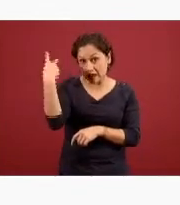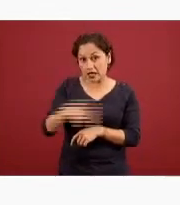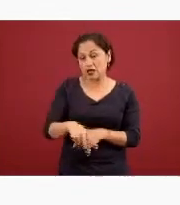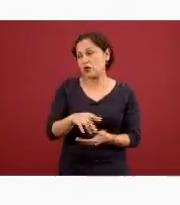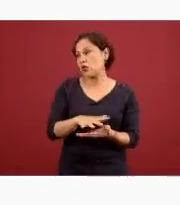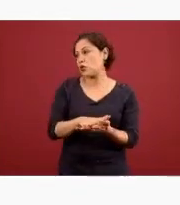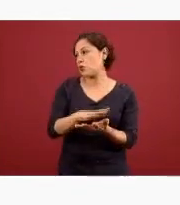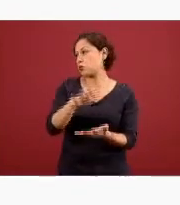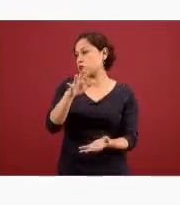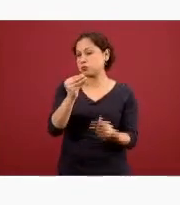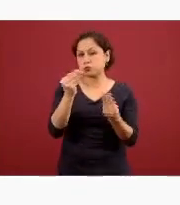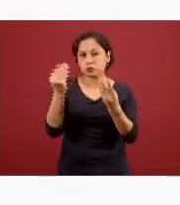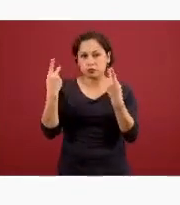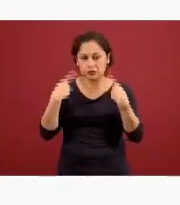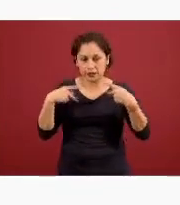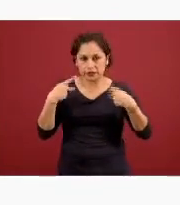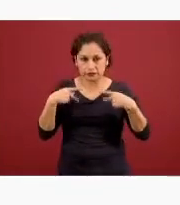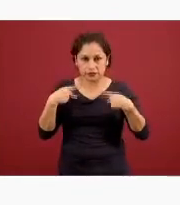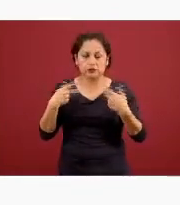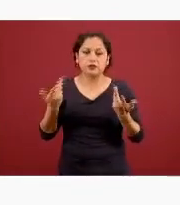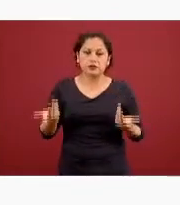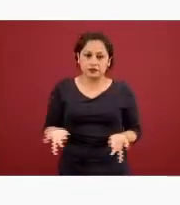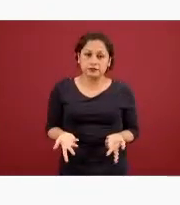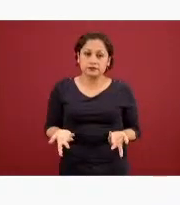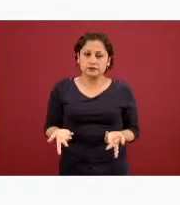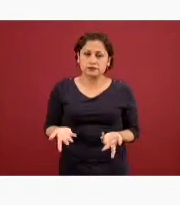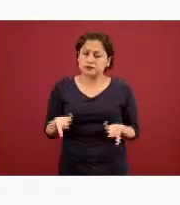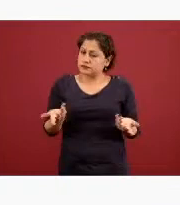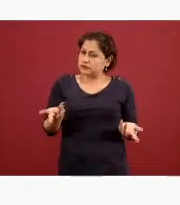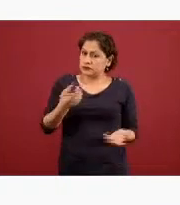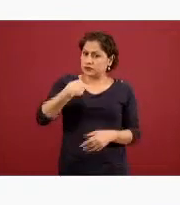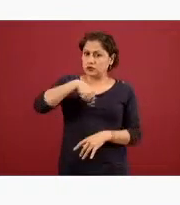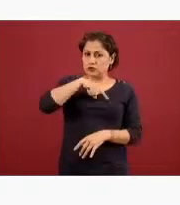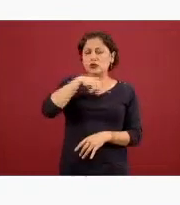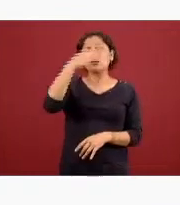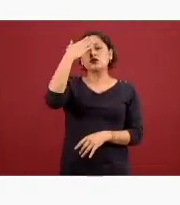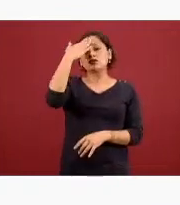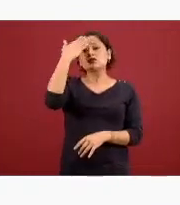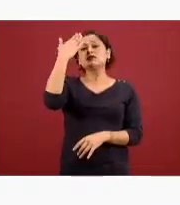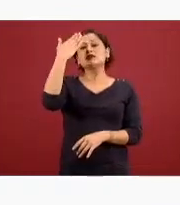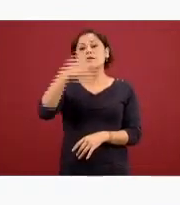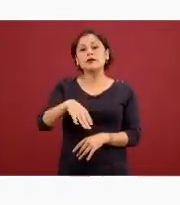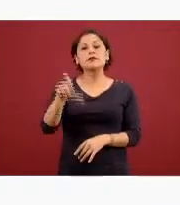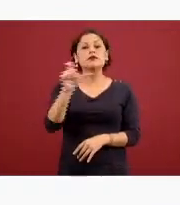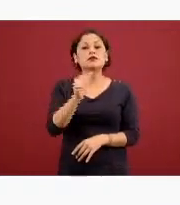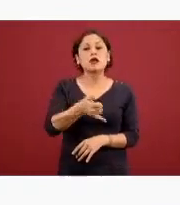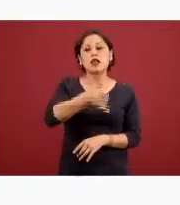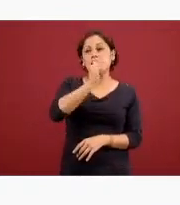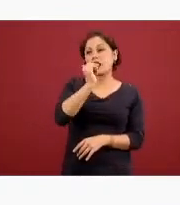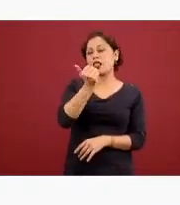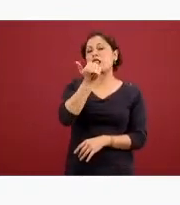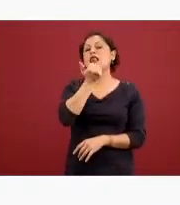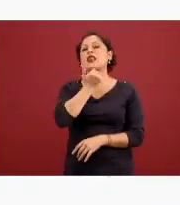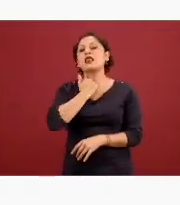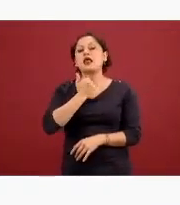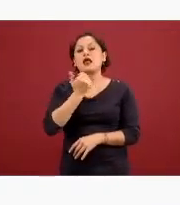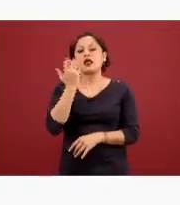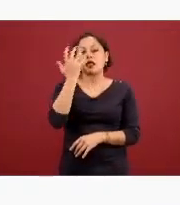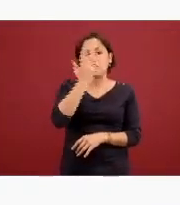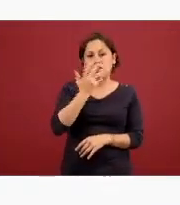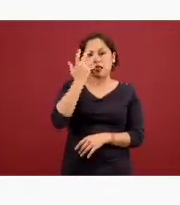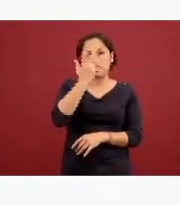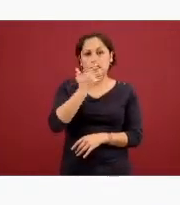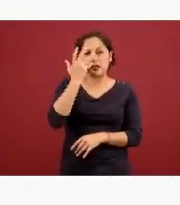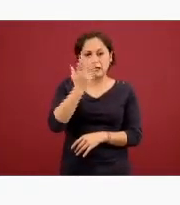su uso pues bueno estamos muy conscientes de que cuando se eleva el consumo de alcohol en casa sobre todo bajo